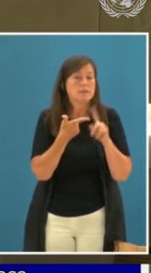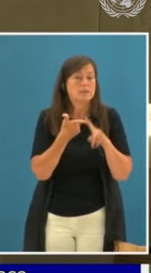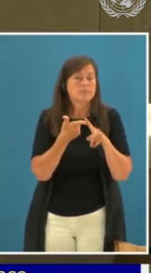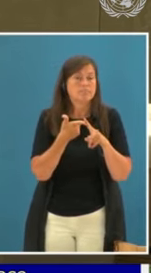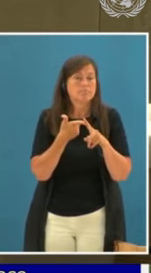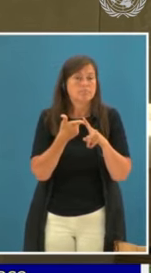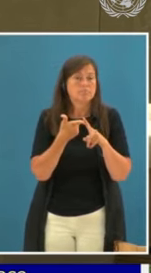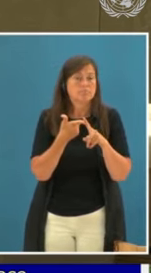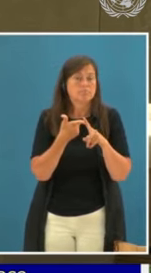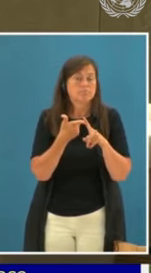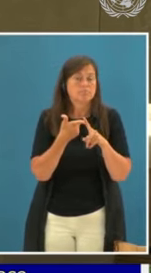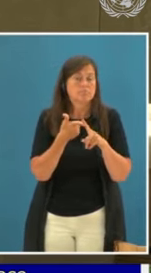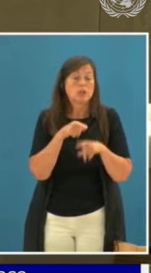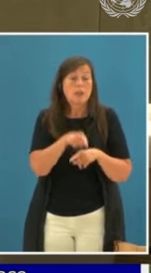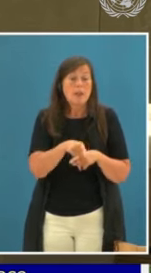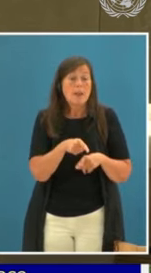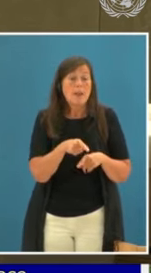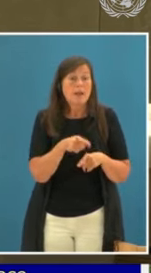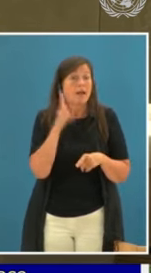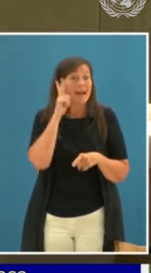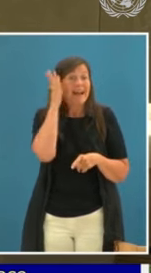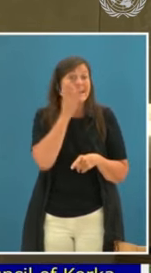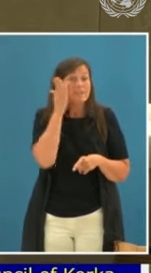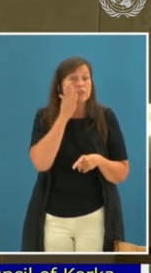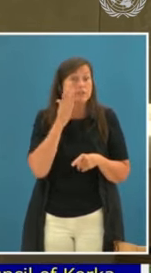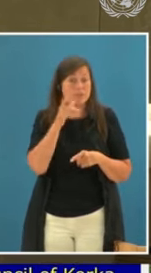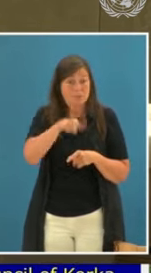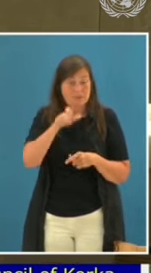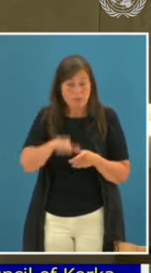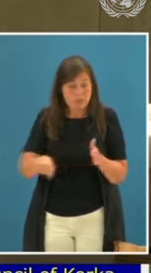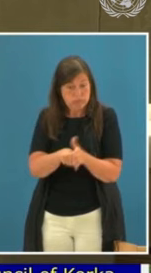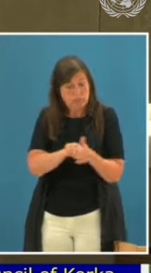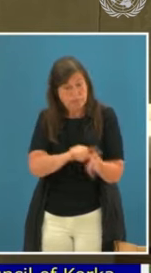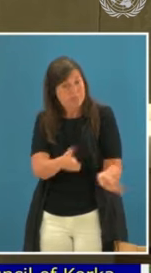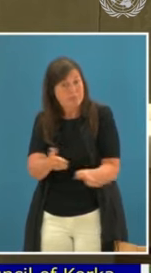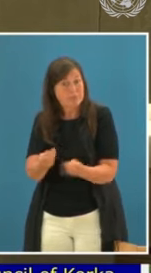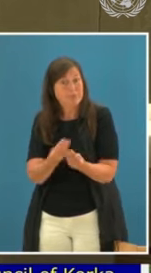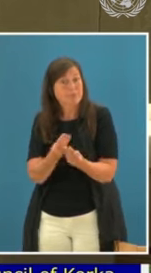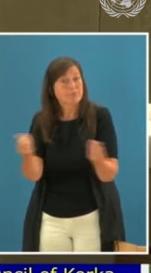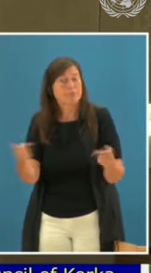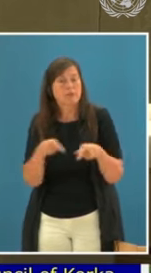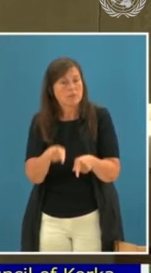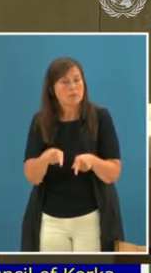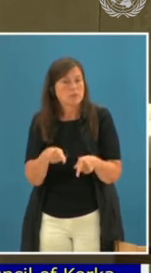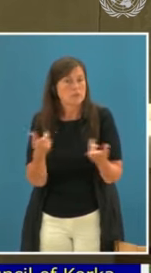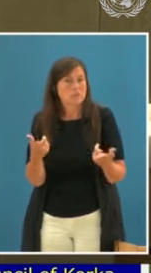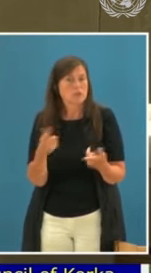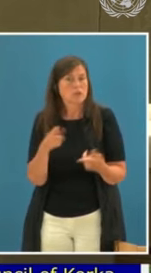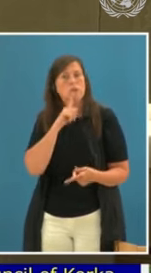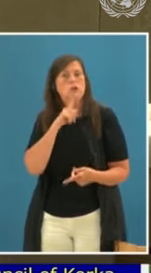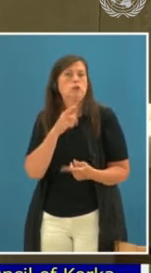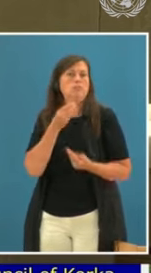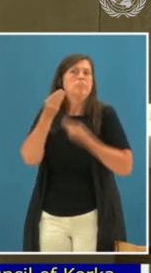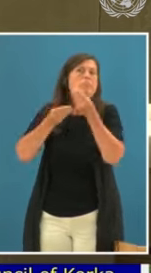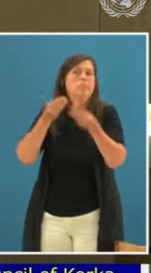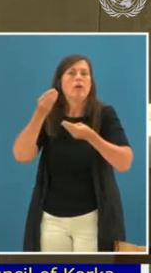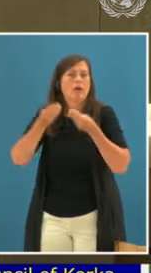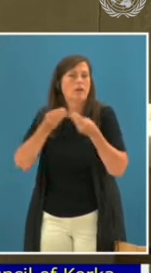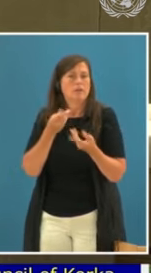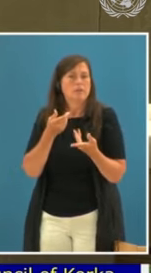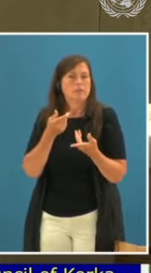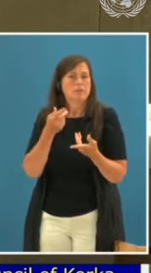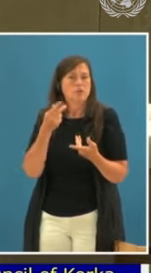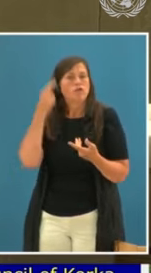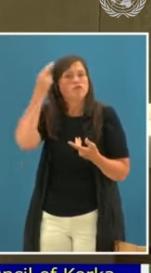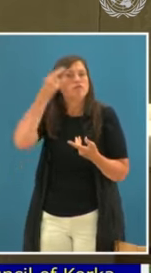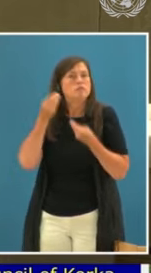del Cauca. El expresidente y senador Álvaro Uribe Vélez tiene procesos en su contra por el apoyo que habría prestado a la ejecución de masacres del Aro y